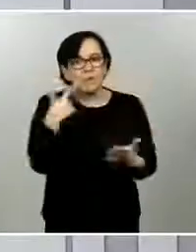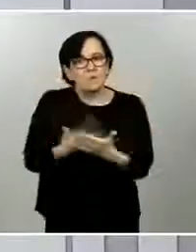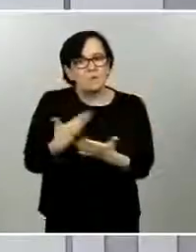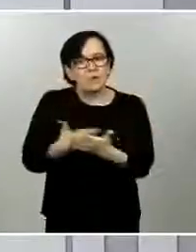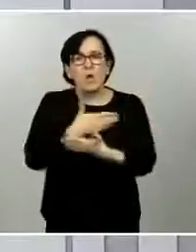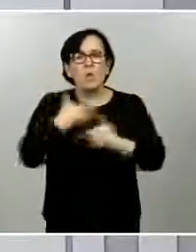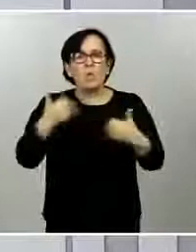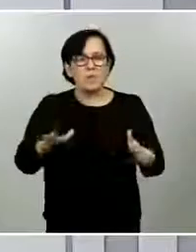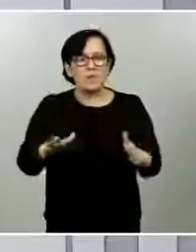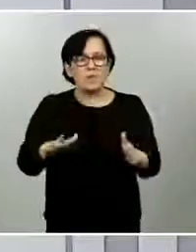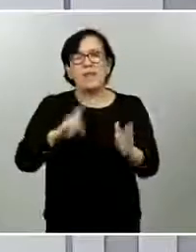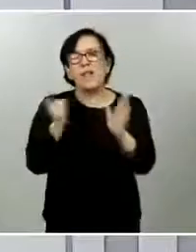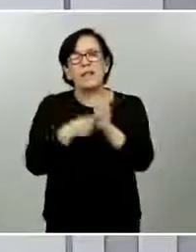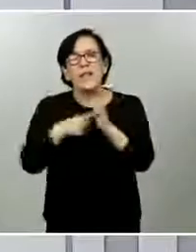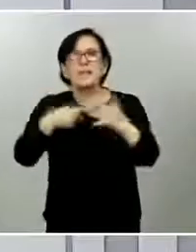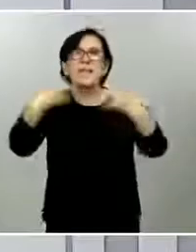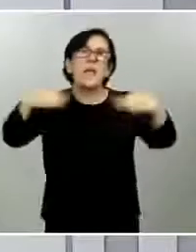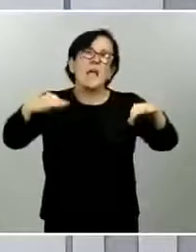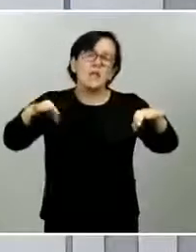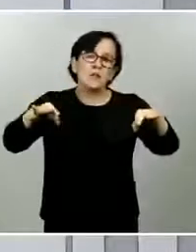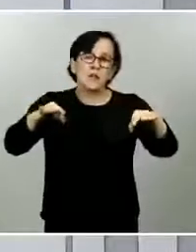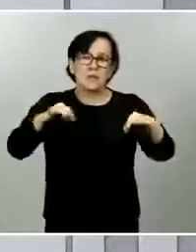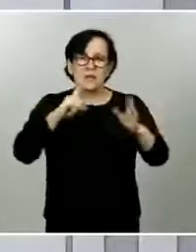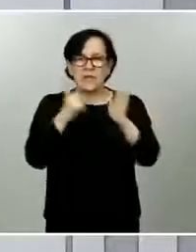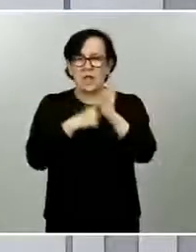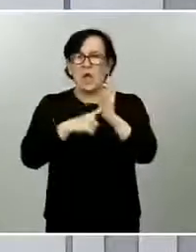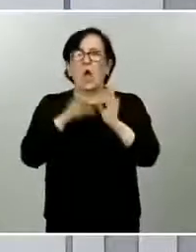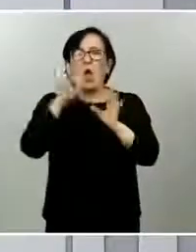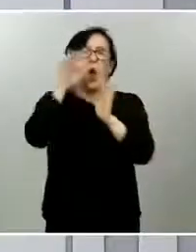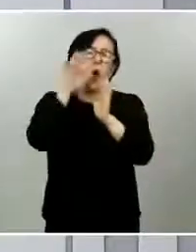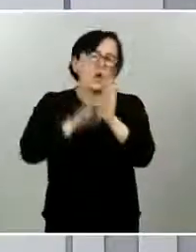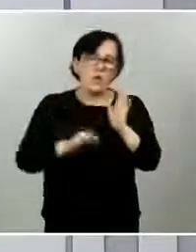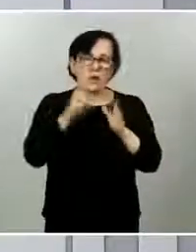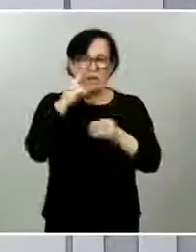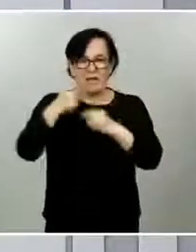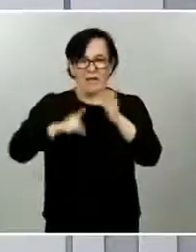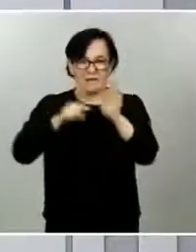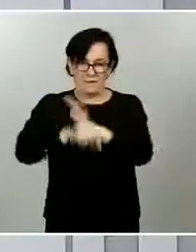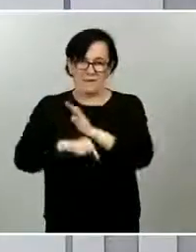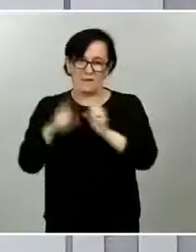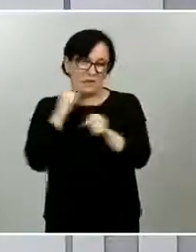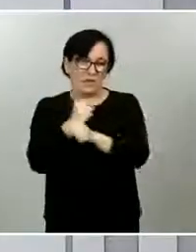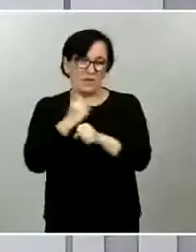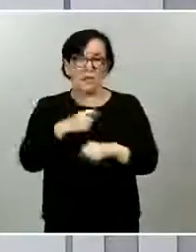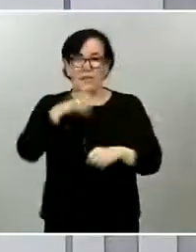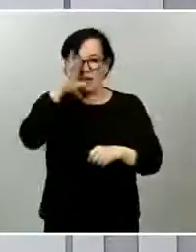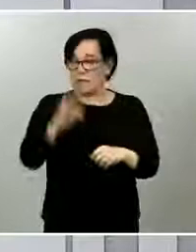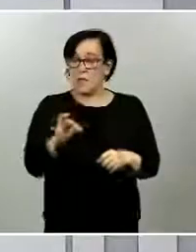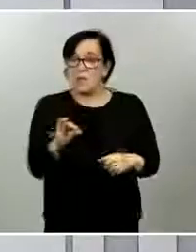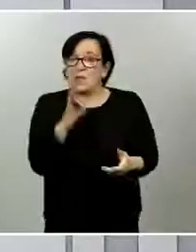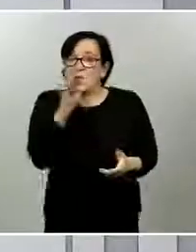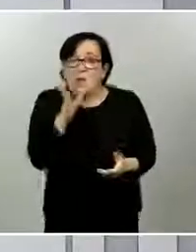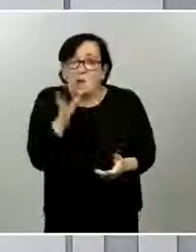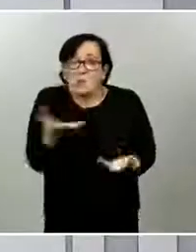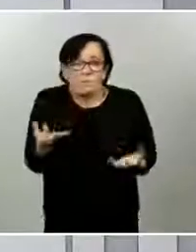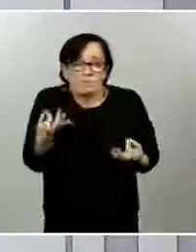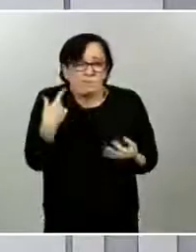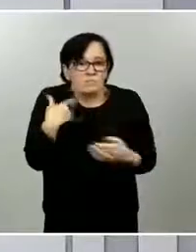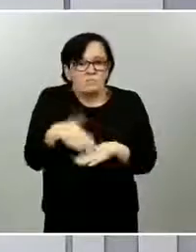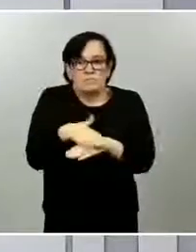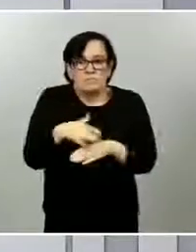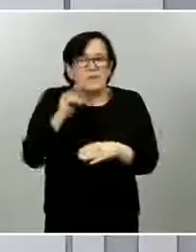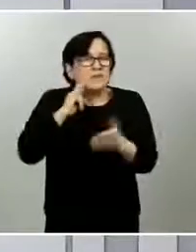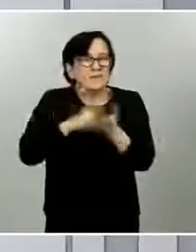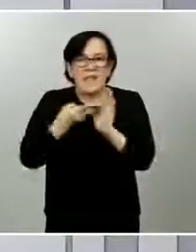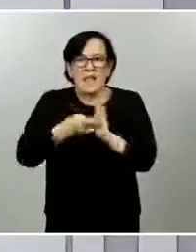requiere todavía tener esta herramienta este instrumento legal plenamente constitucional y más garantista que cualquiera de las